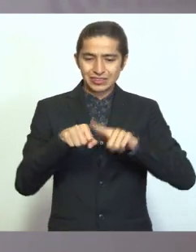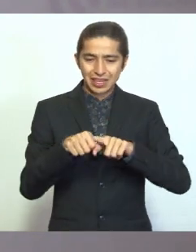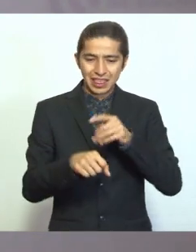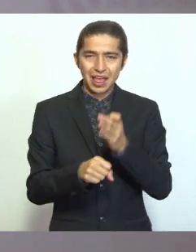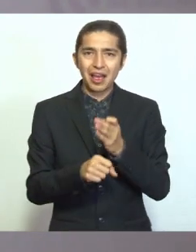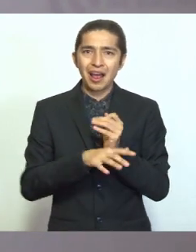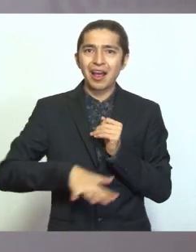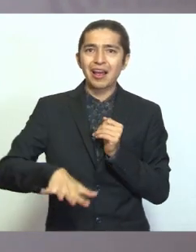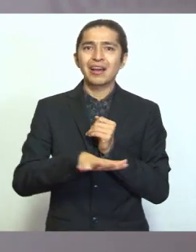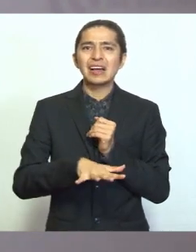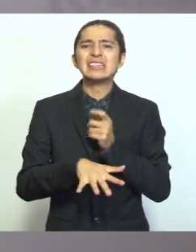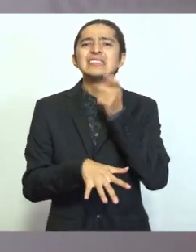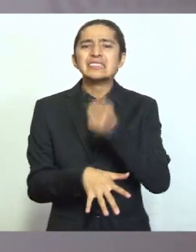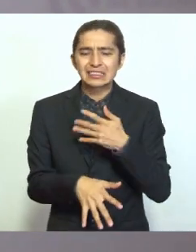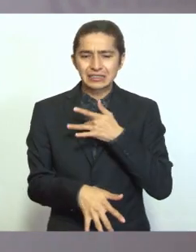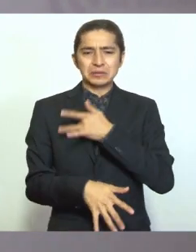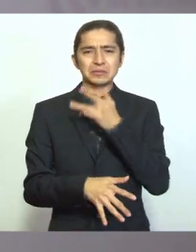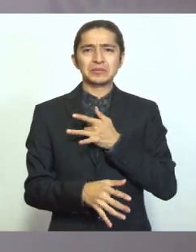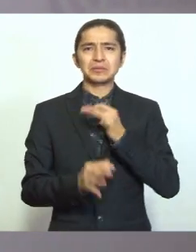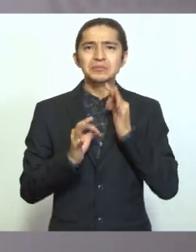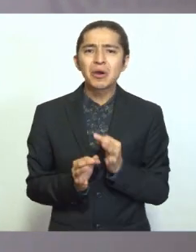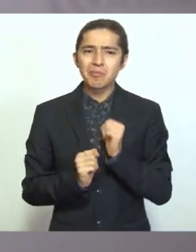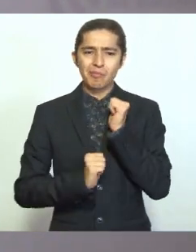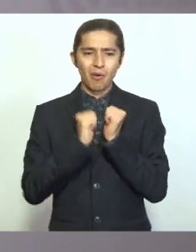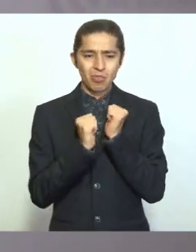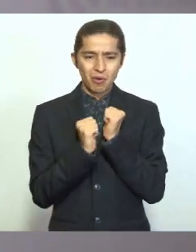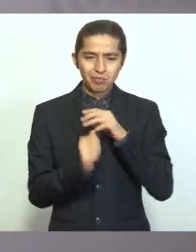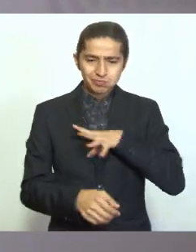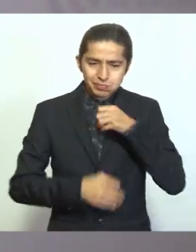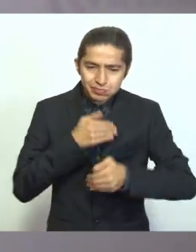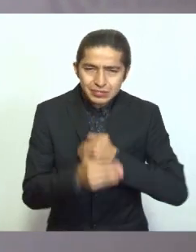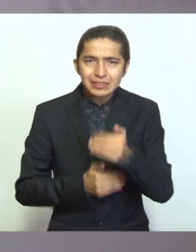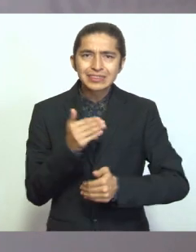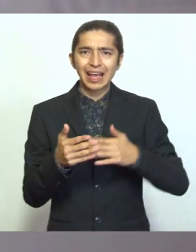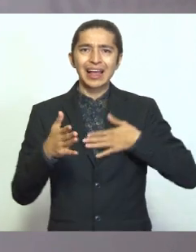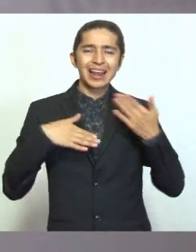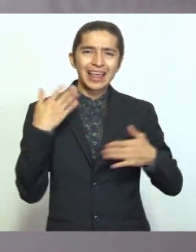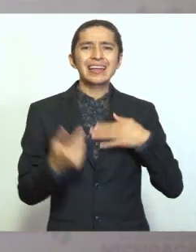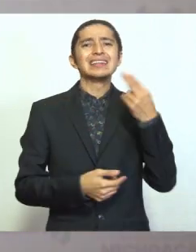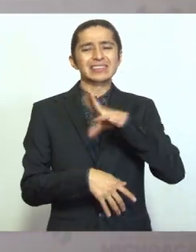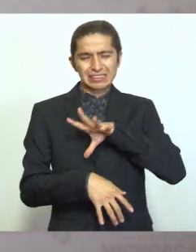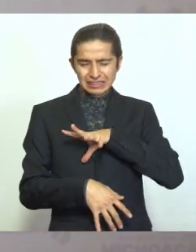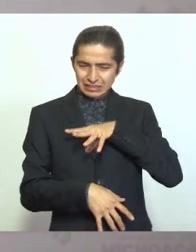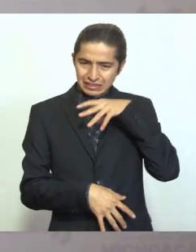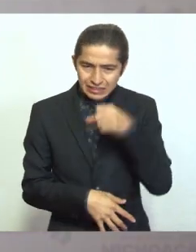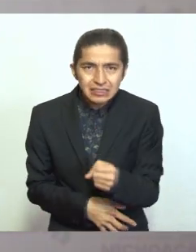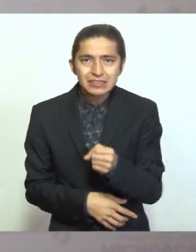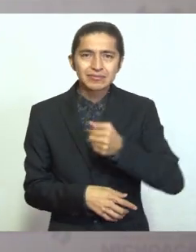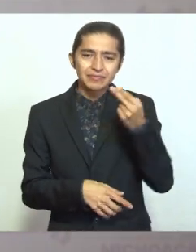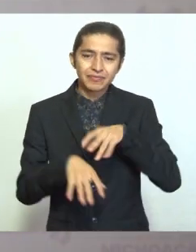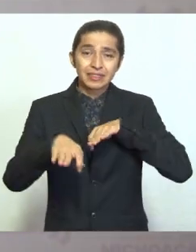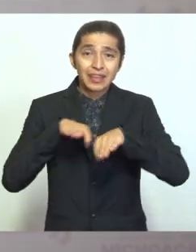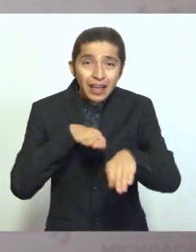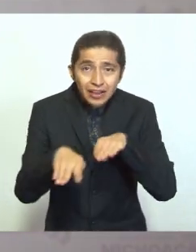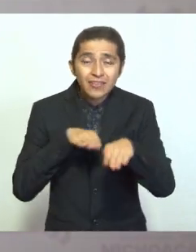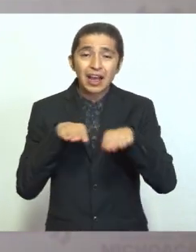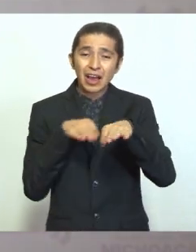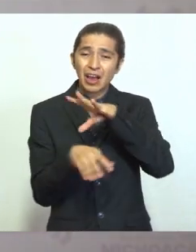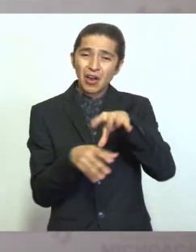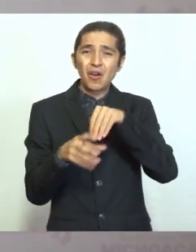Son nuestro motor, nuestra alegría. Demos más de nosotros, esfuerzo, trabajo,